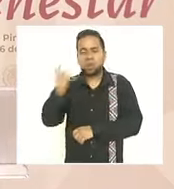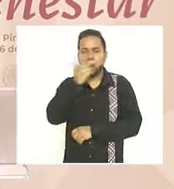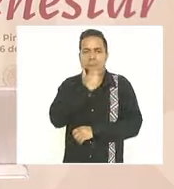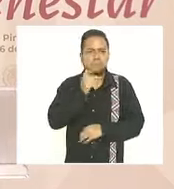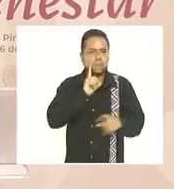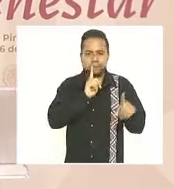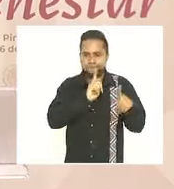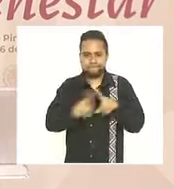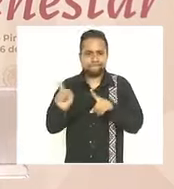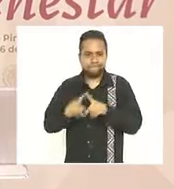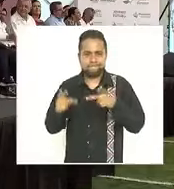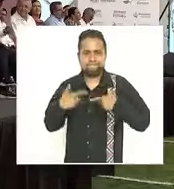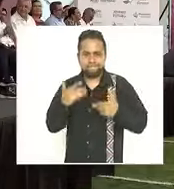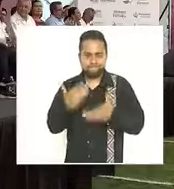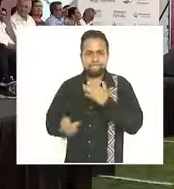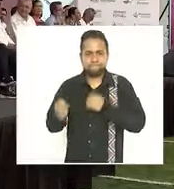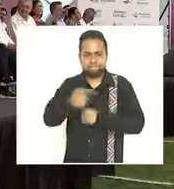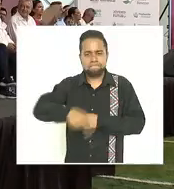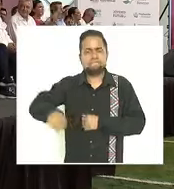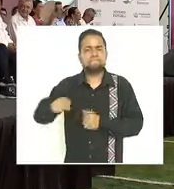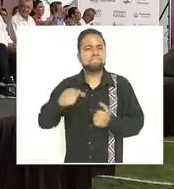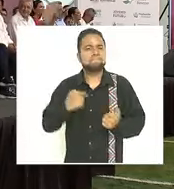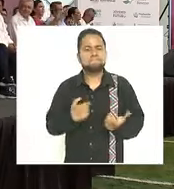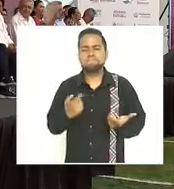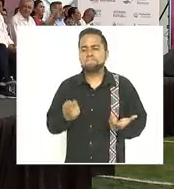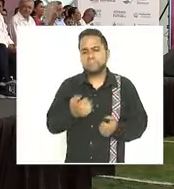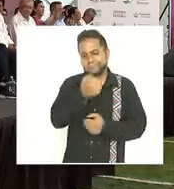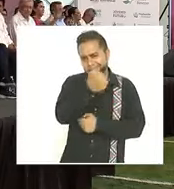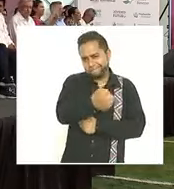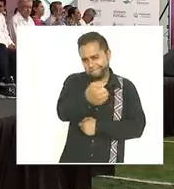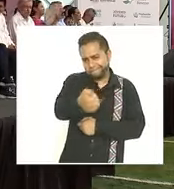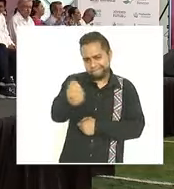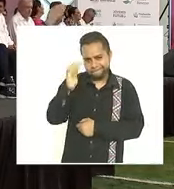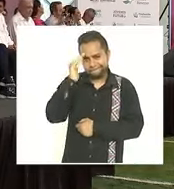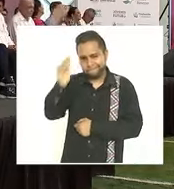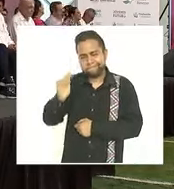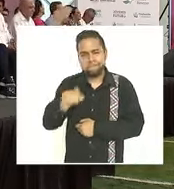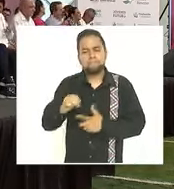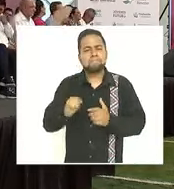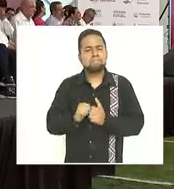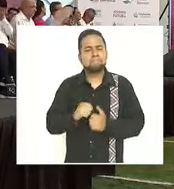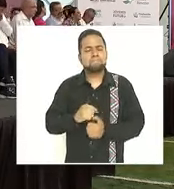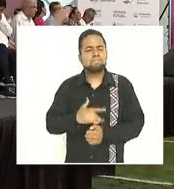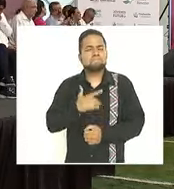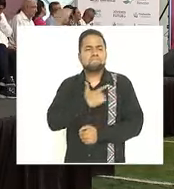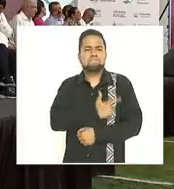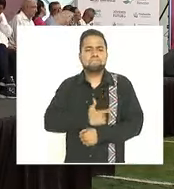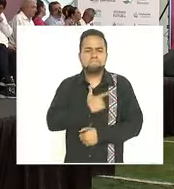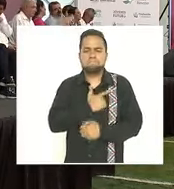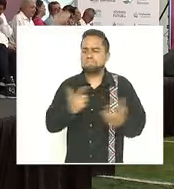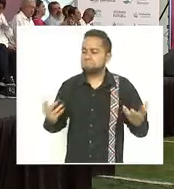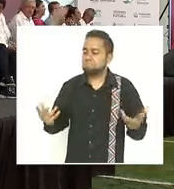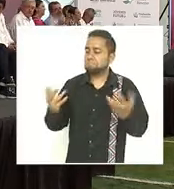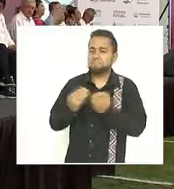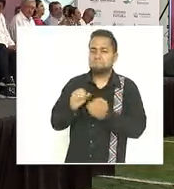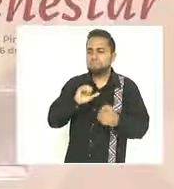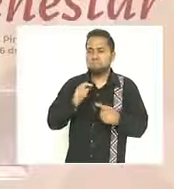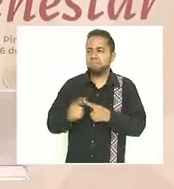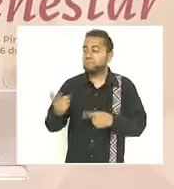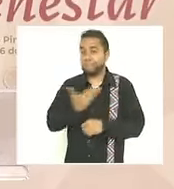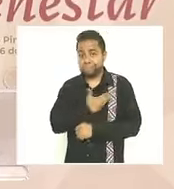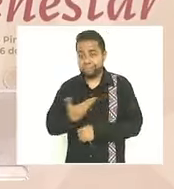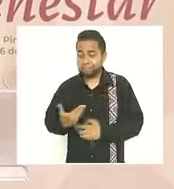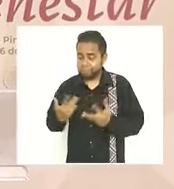los presentes les extiendo así un caluroso saludo y es un gusto retomar en acompañamiento al presidente